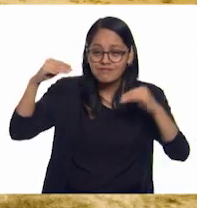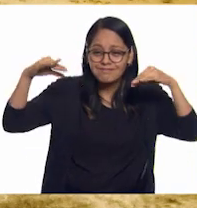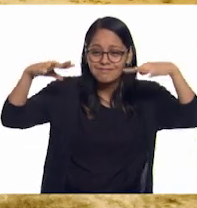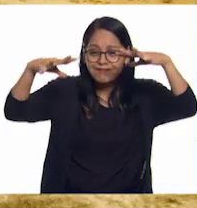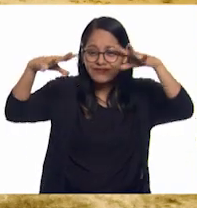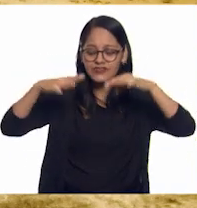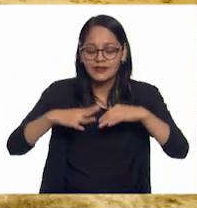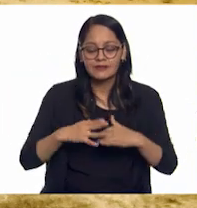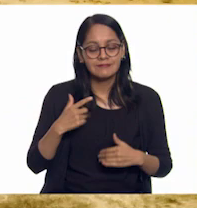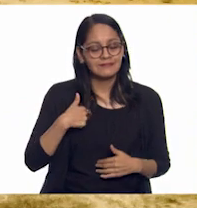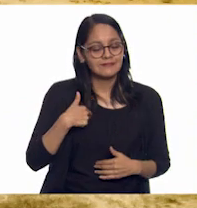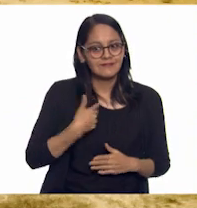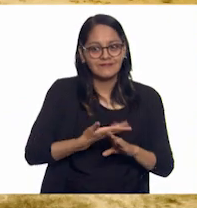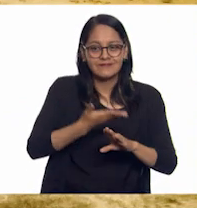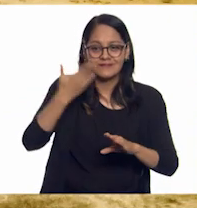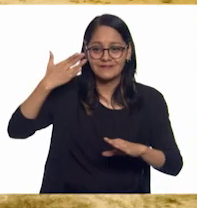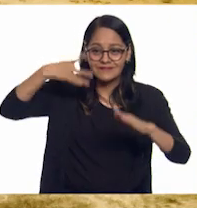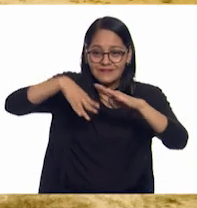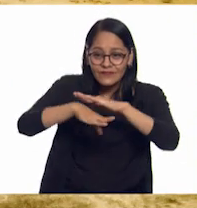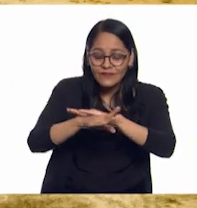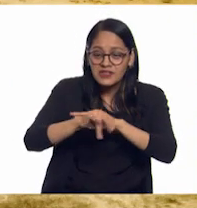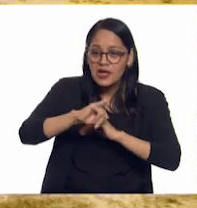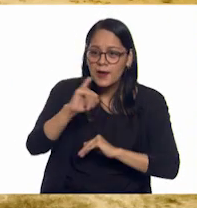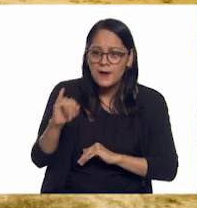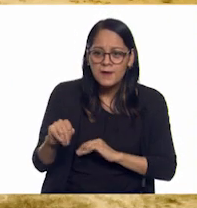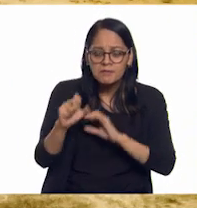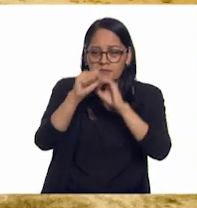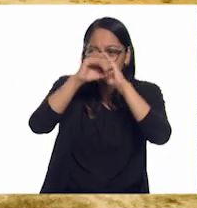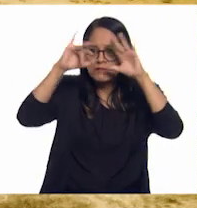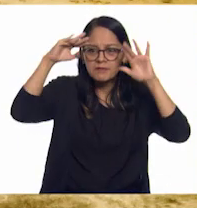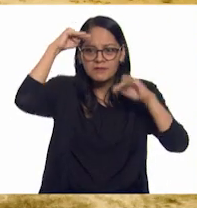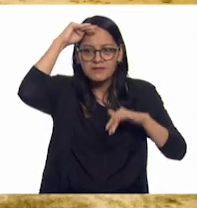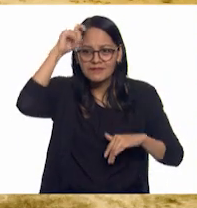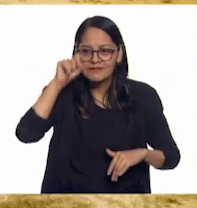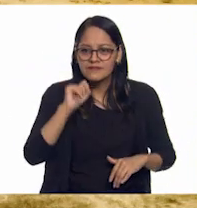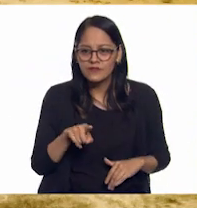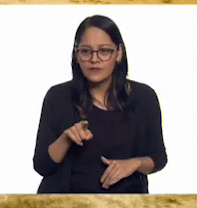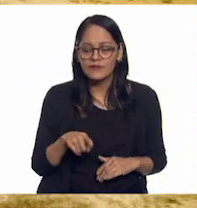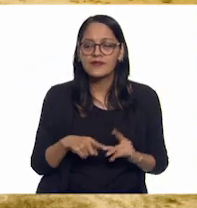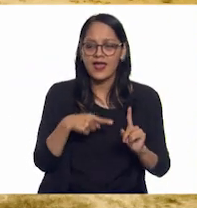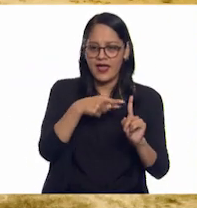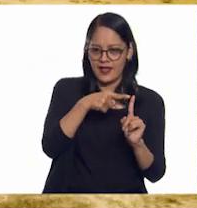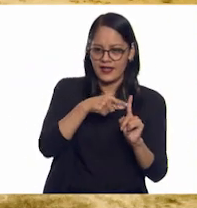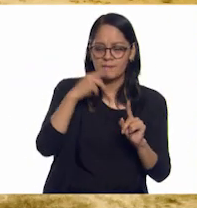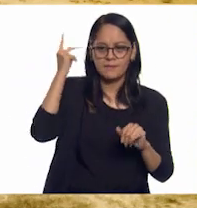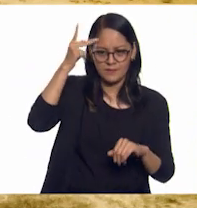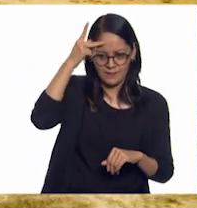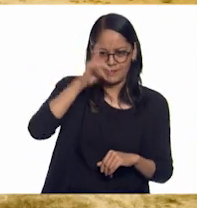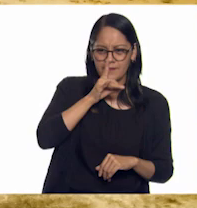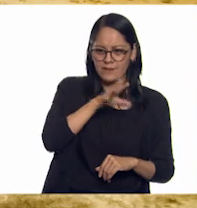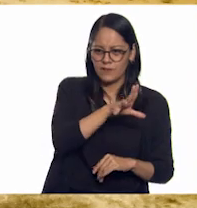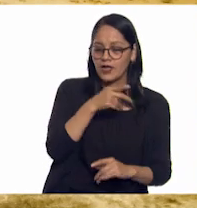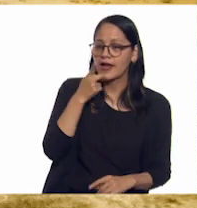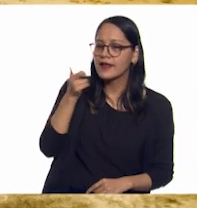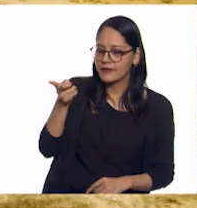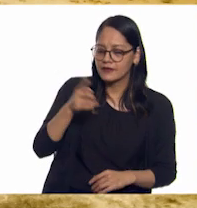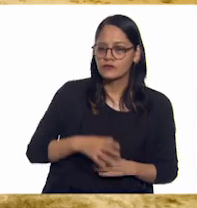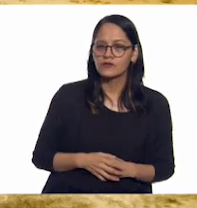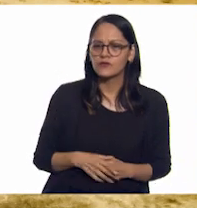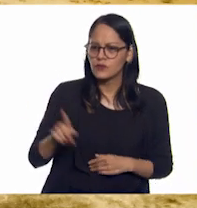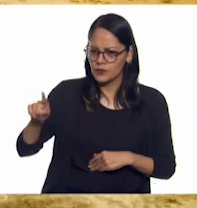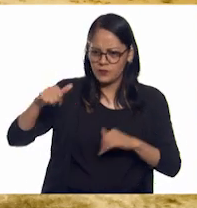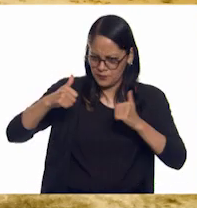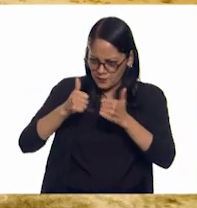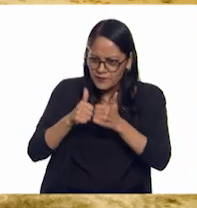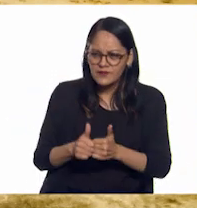¡Jamás me habría imaginado este paisaje! El príncipe dragón le dijo a Urakimataro, ¡Quédate